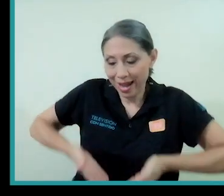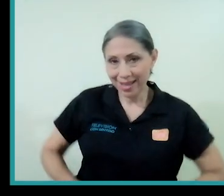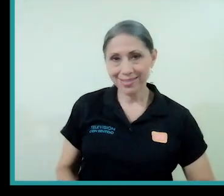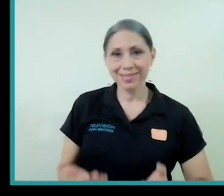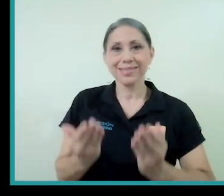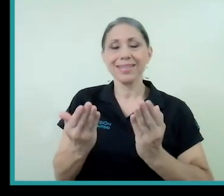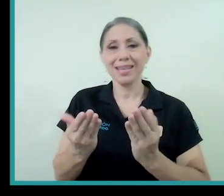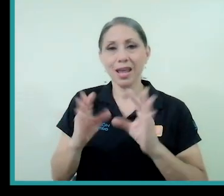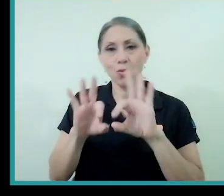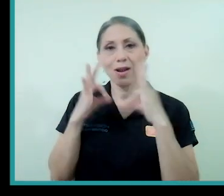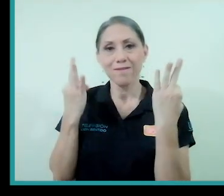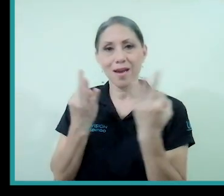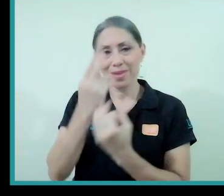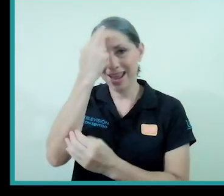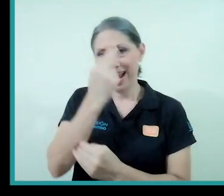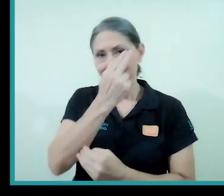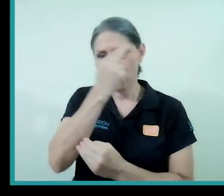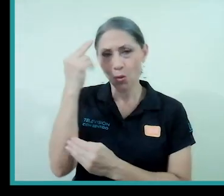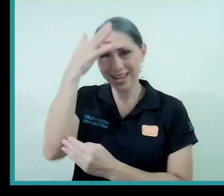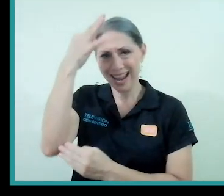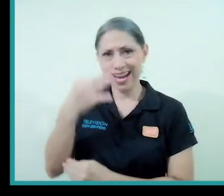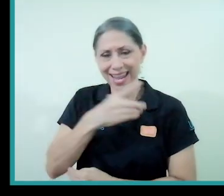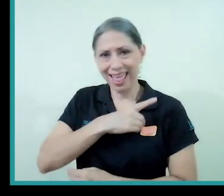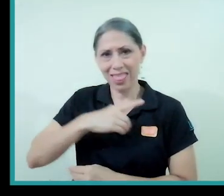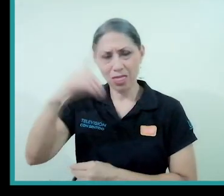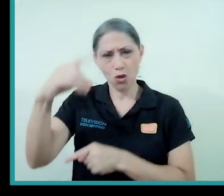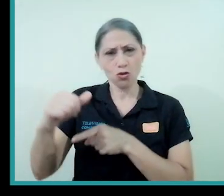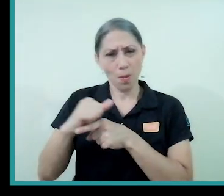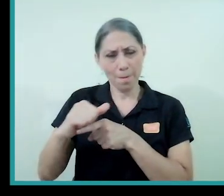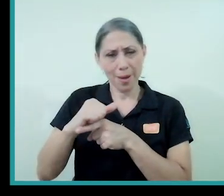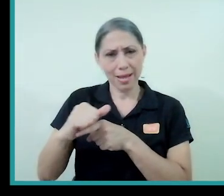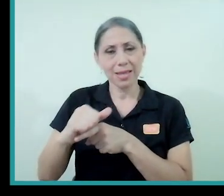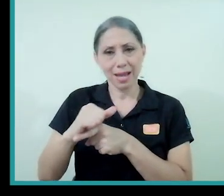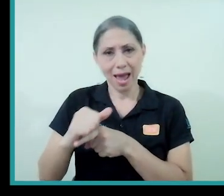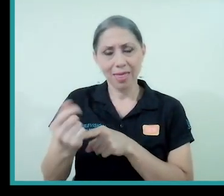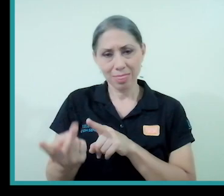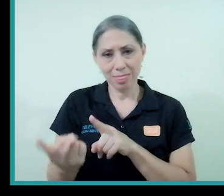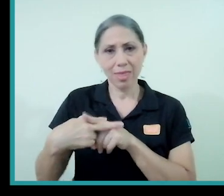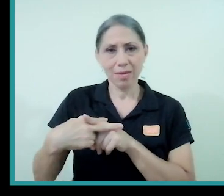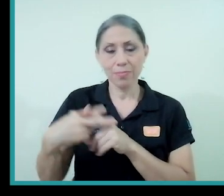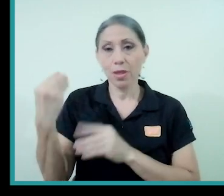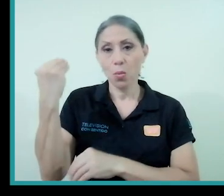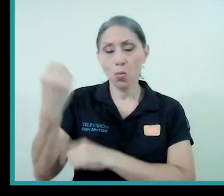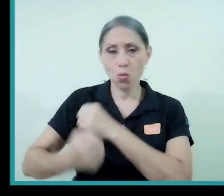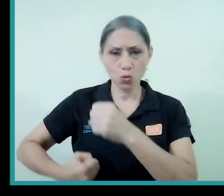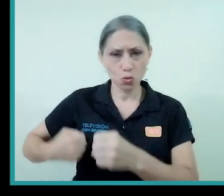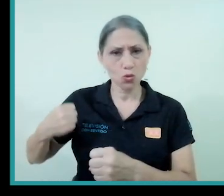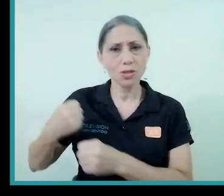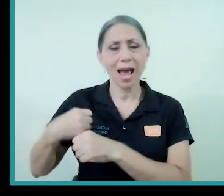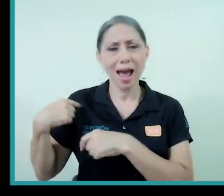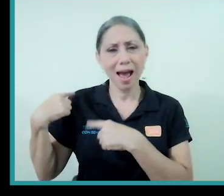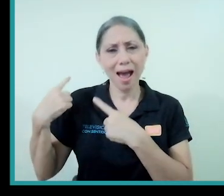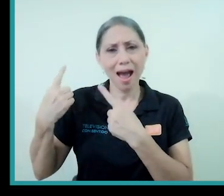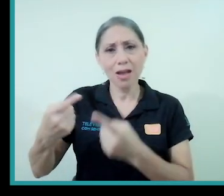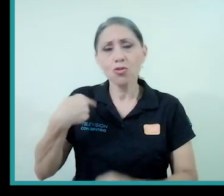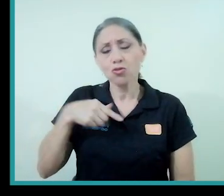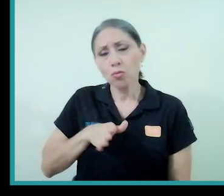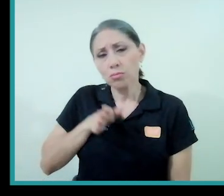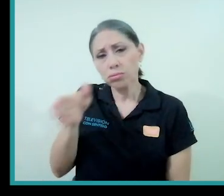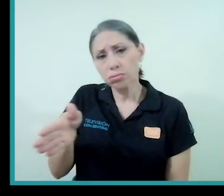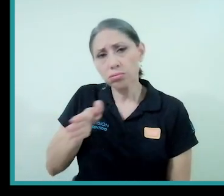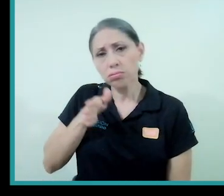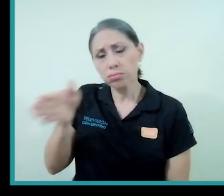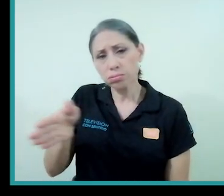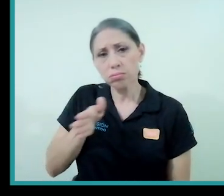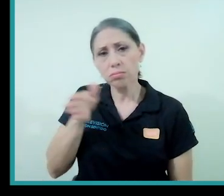familia católica creyente practicante y y por muchos años digamos este me congregué